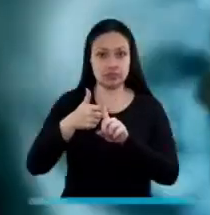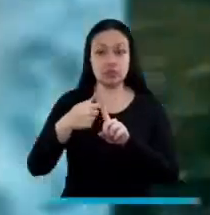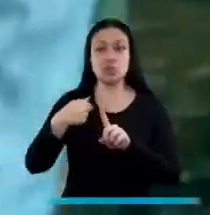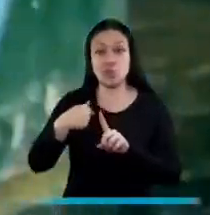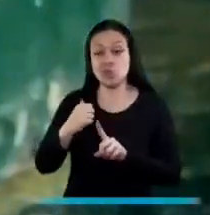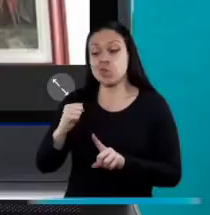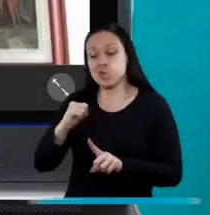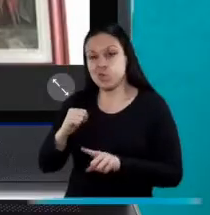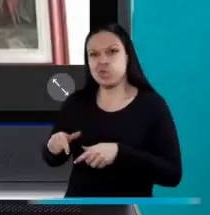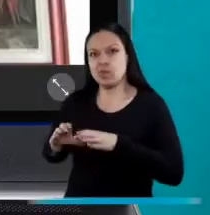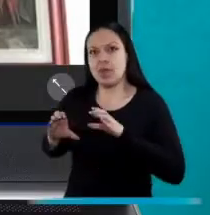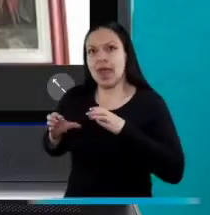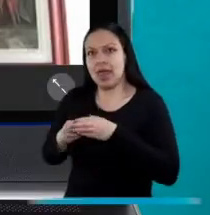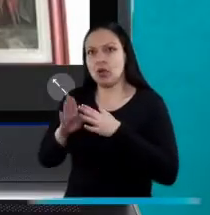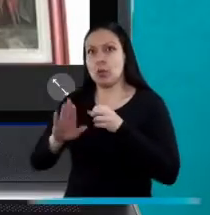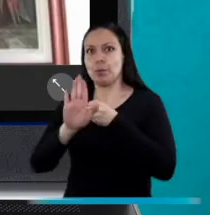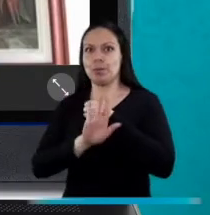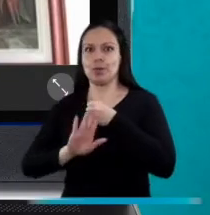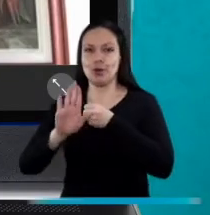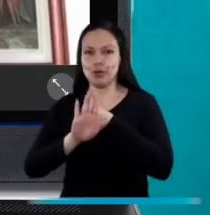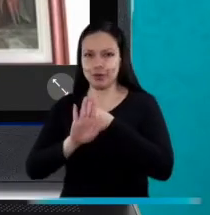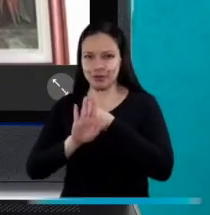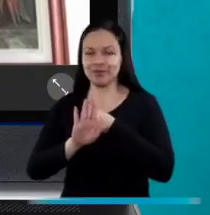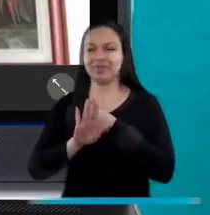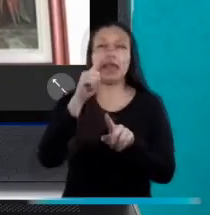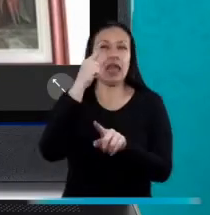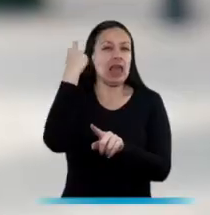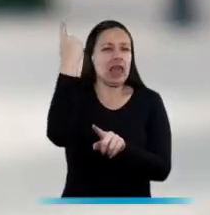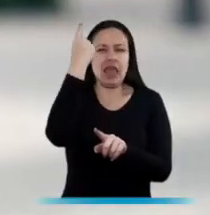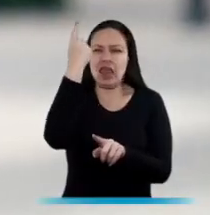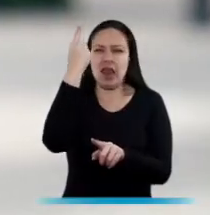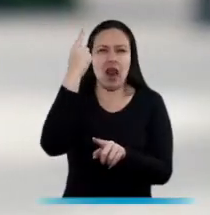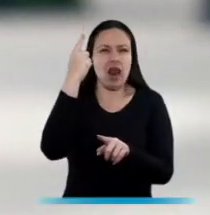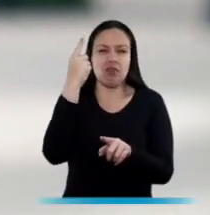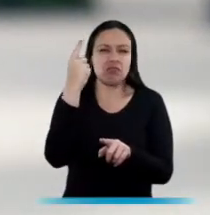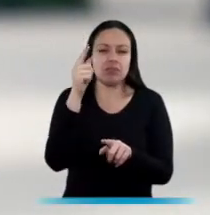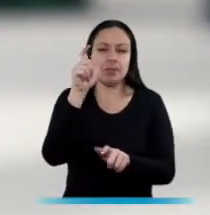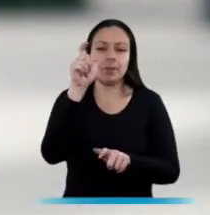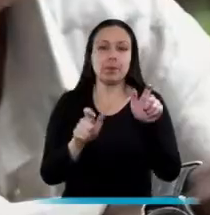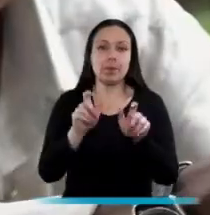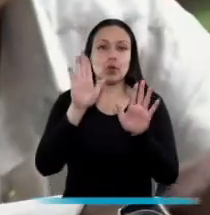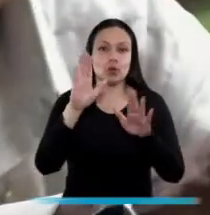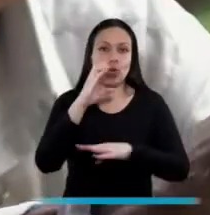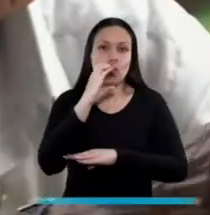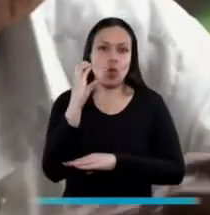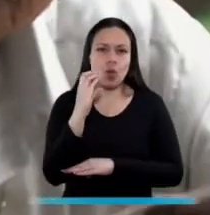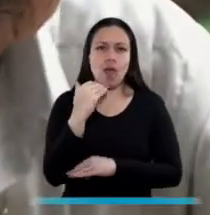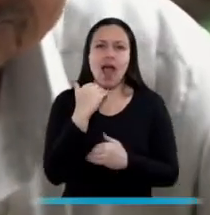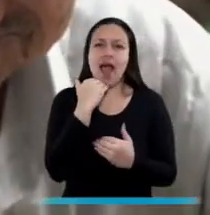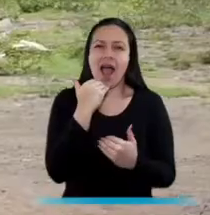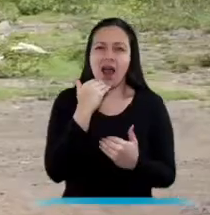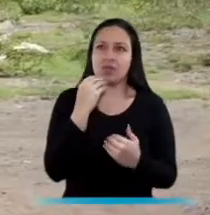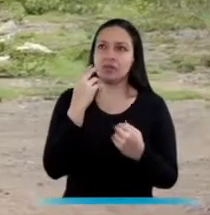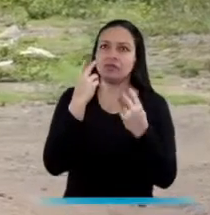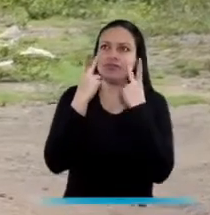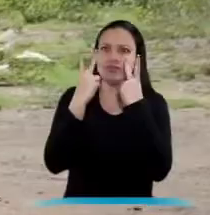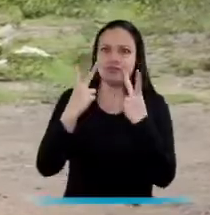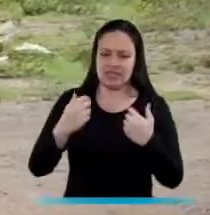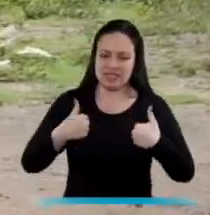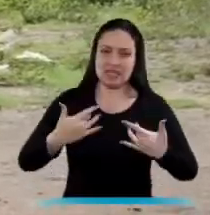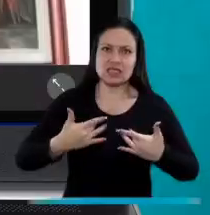seguimiento a esos llamados y ese clamor de protección y de seguridad. Cualquier ciudadano que, en principio, vea